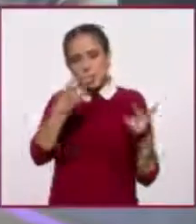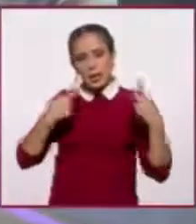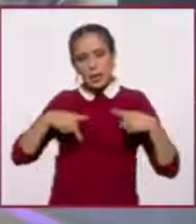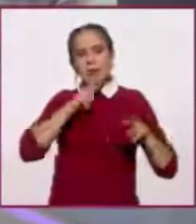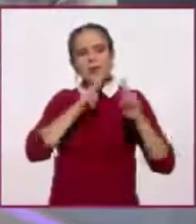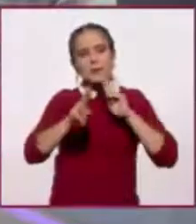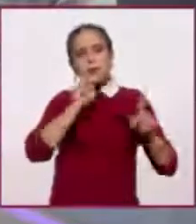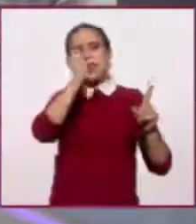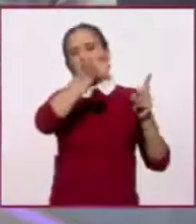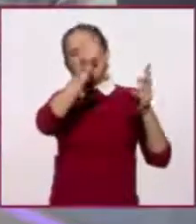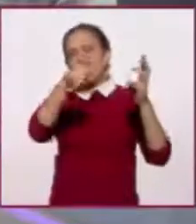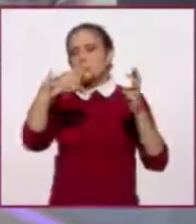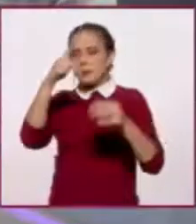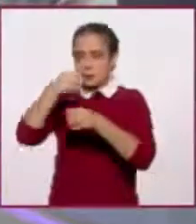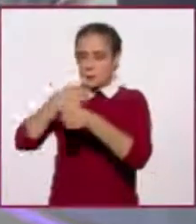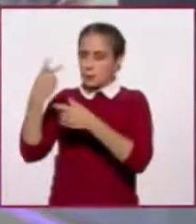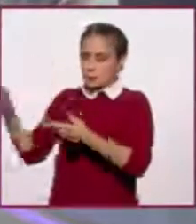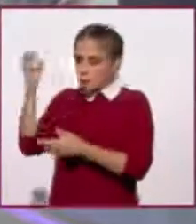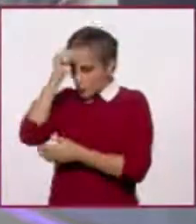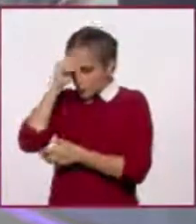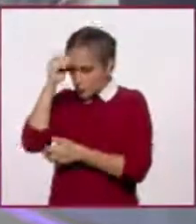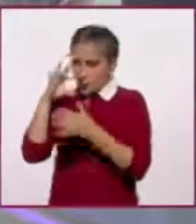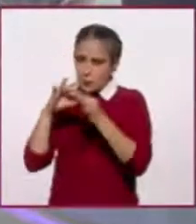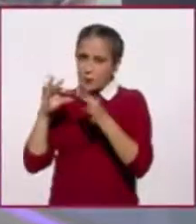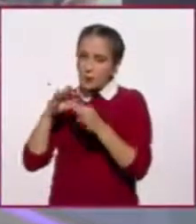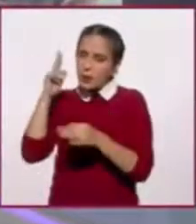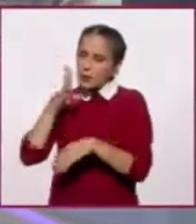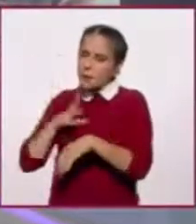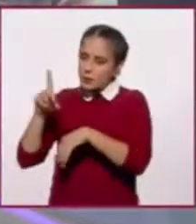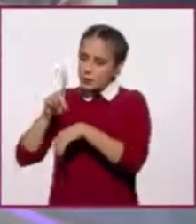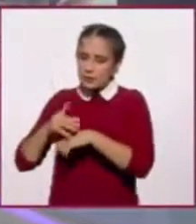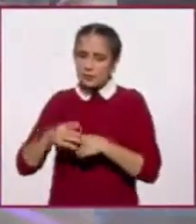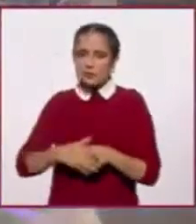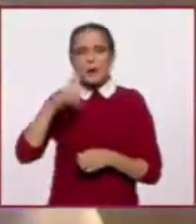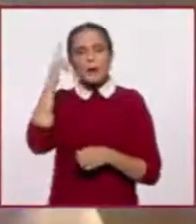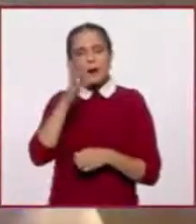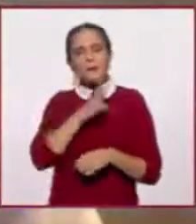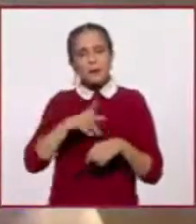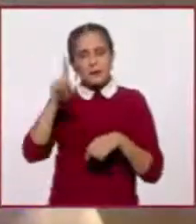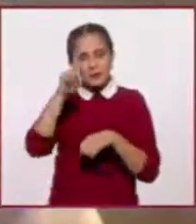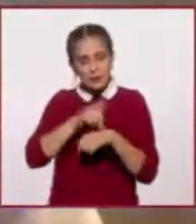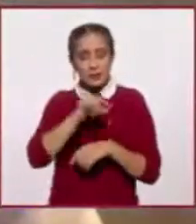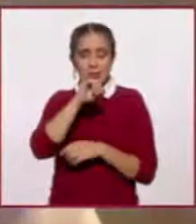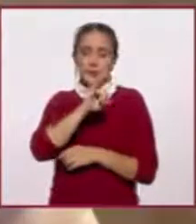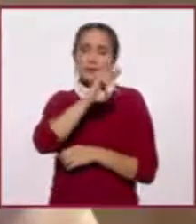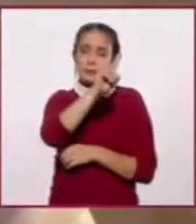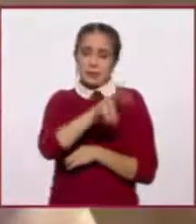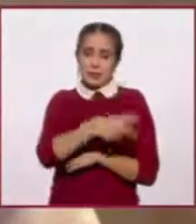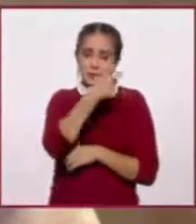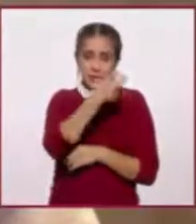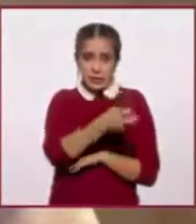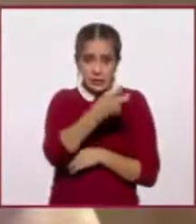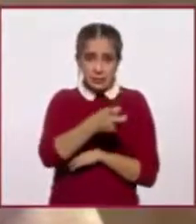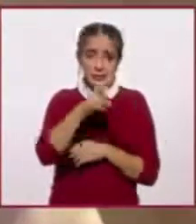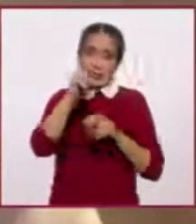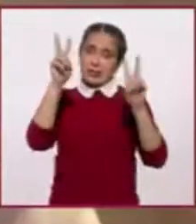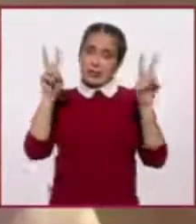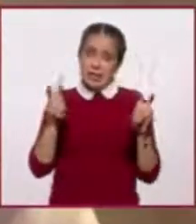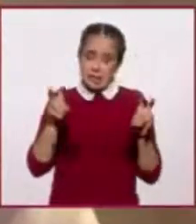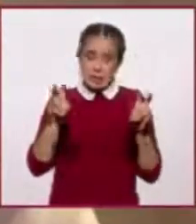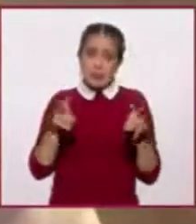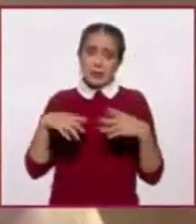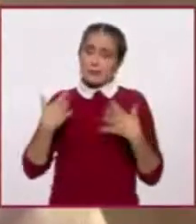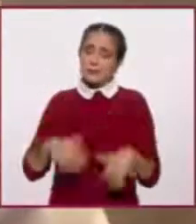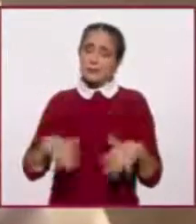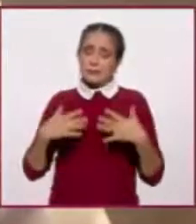encuesta que nos presentas, Paco. Buen día. ¿Qué tal? Buen día, Líquita. Con gusto. Como bien señalas, pues, es el tema obligado, ¿No? Sí.